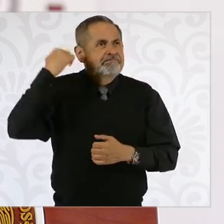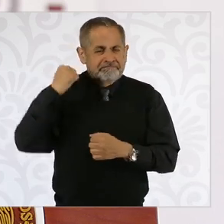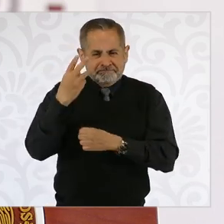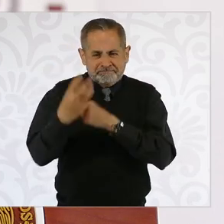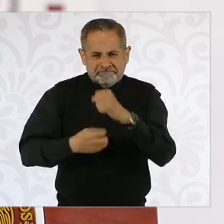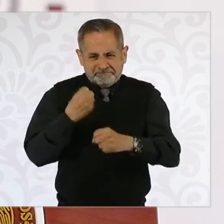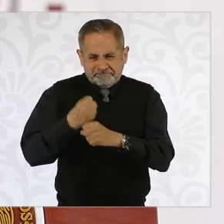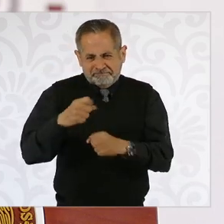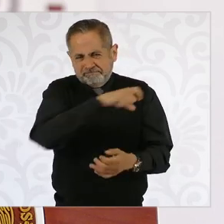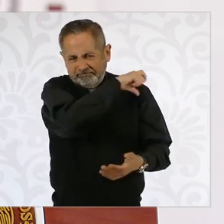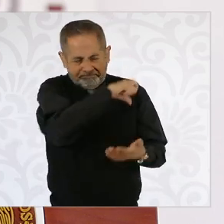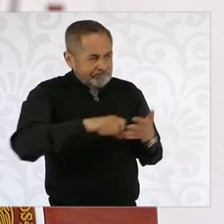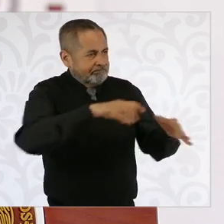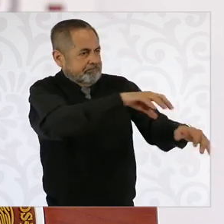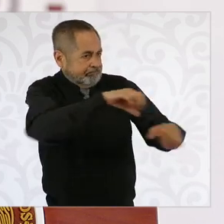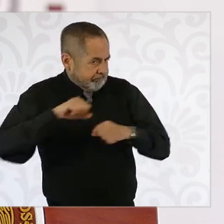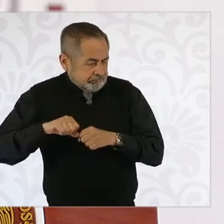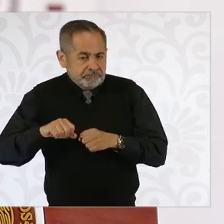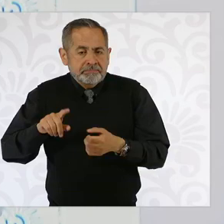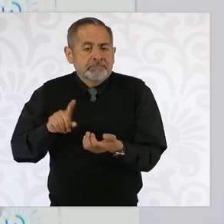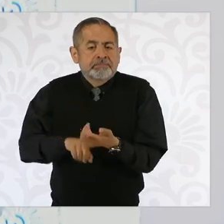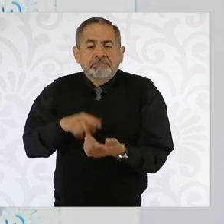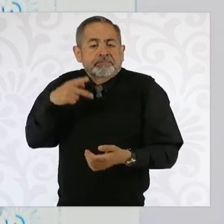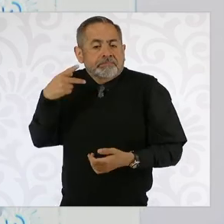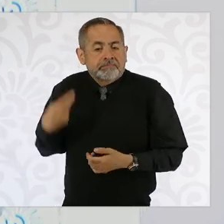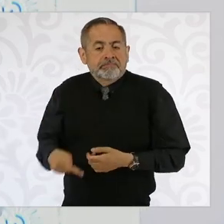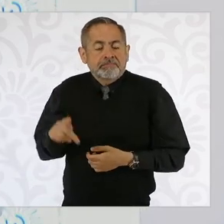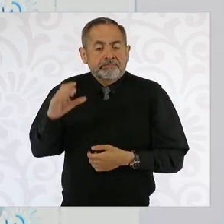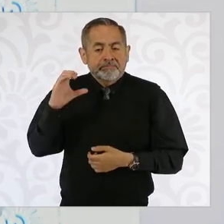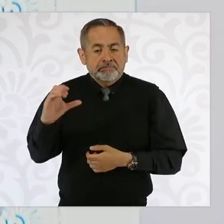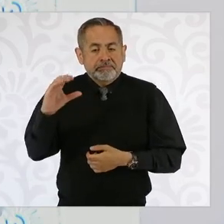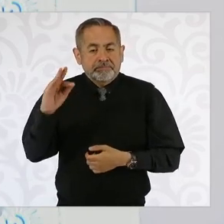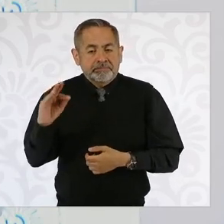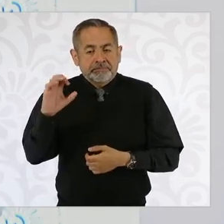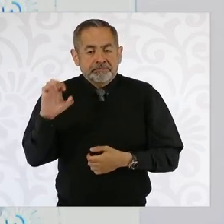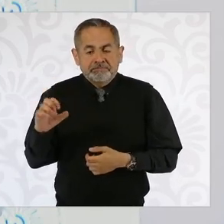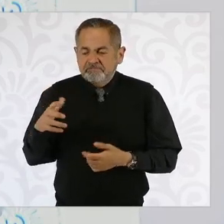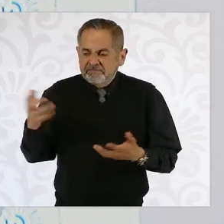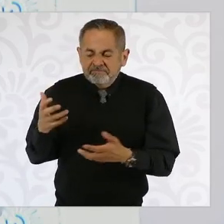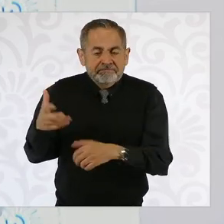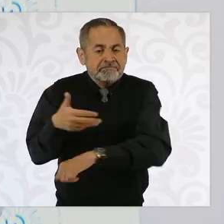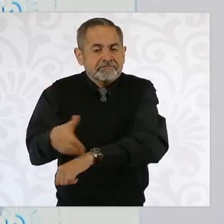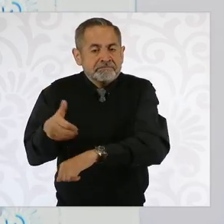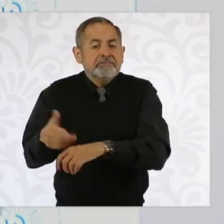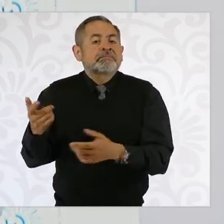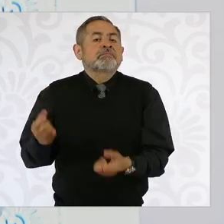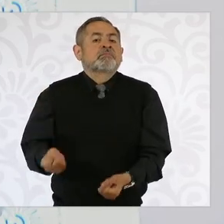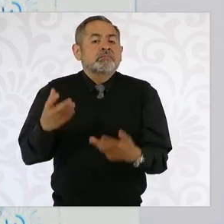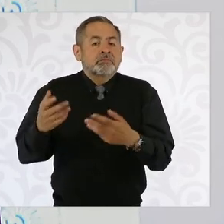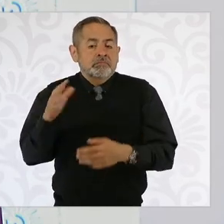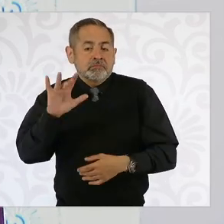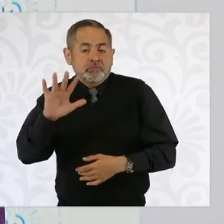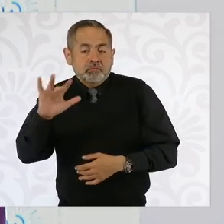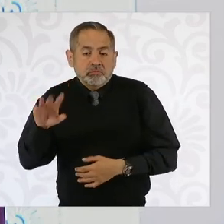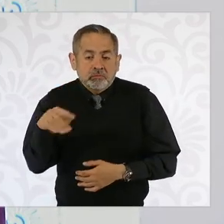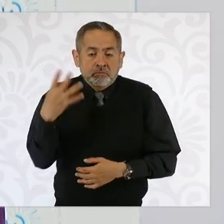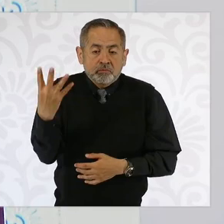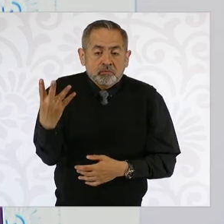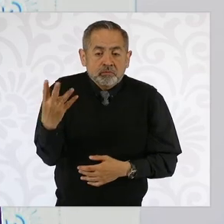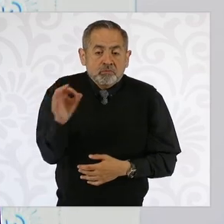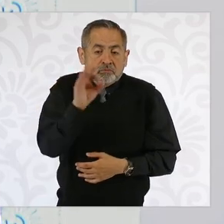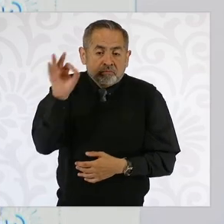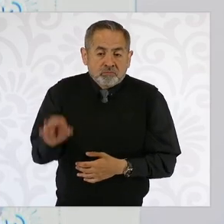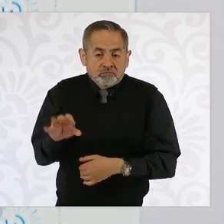más o menos, ya el Estado produce 54 por ciento de la generación